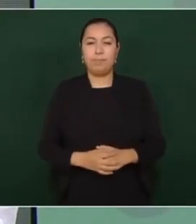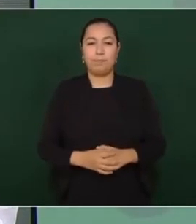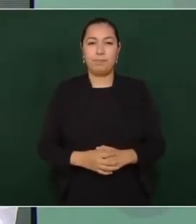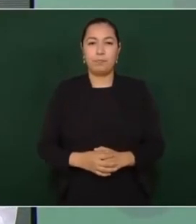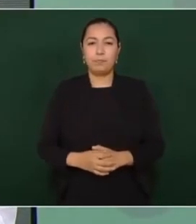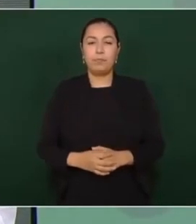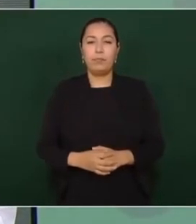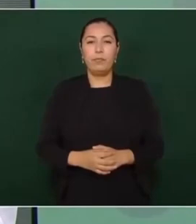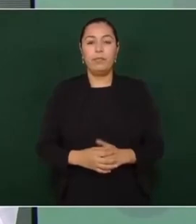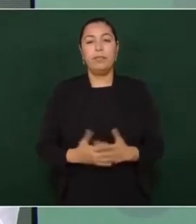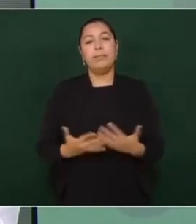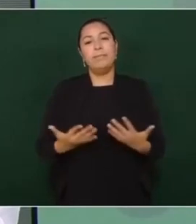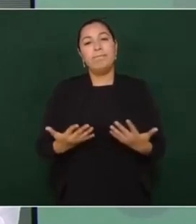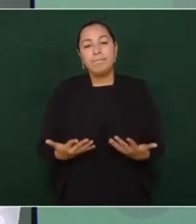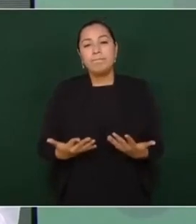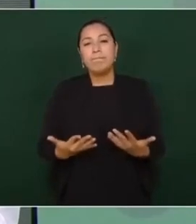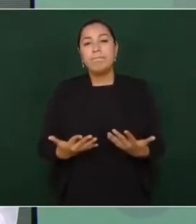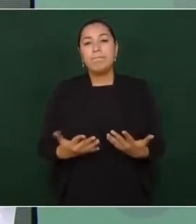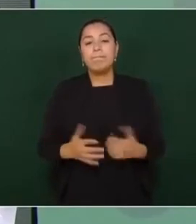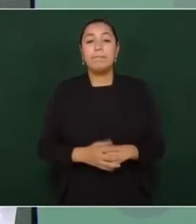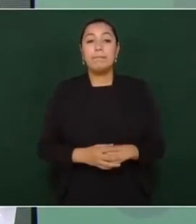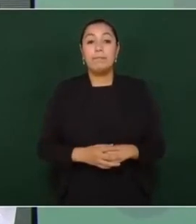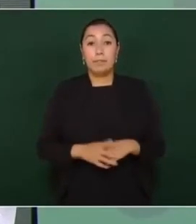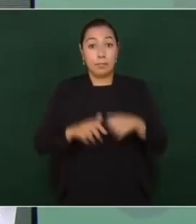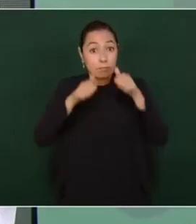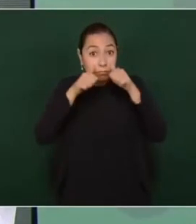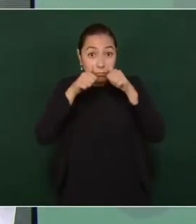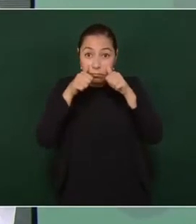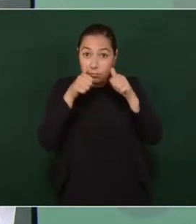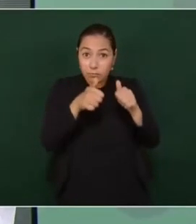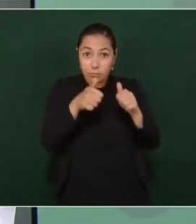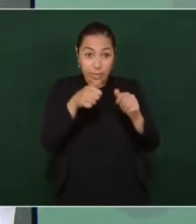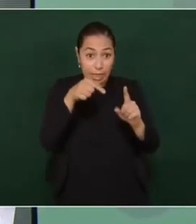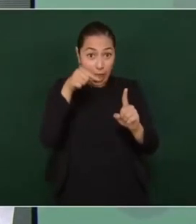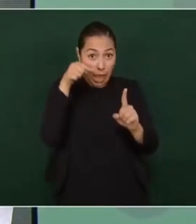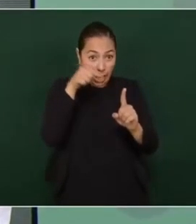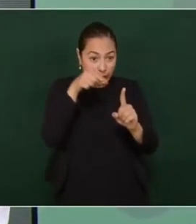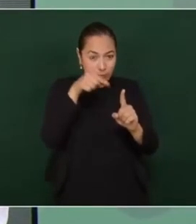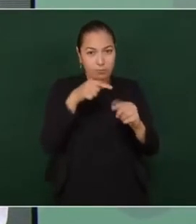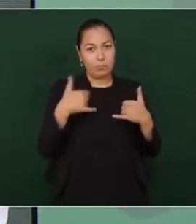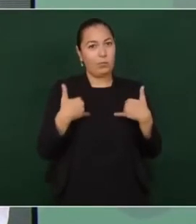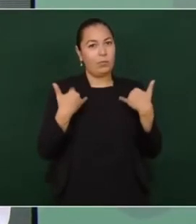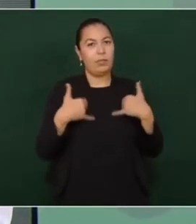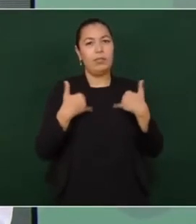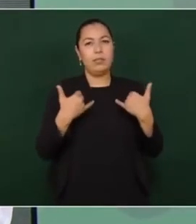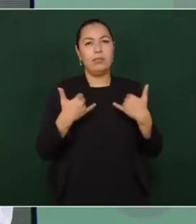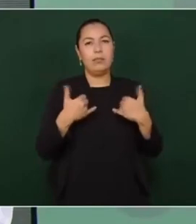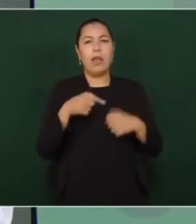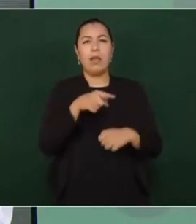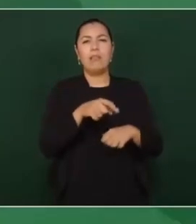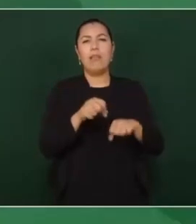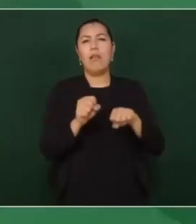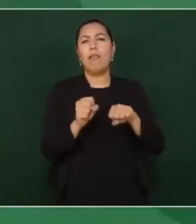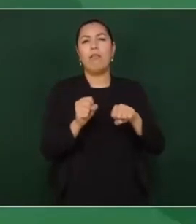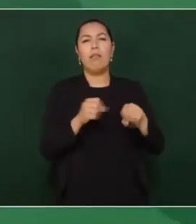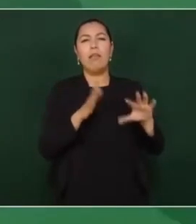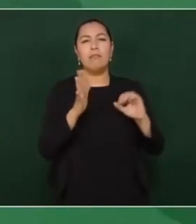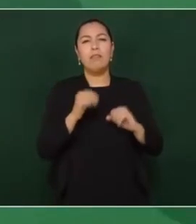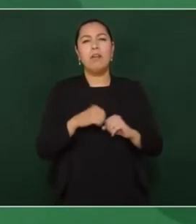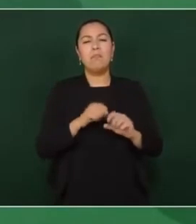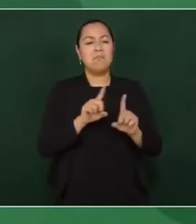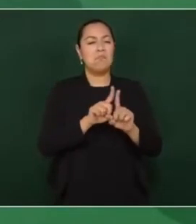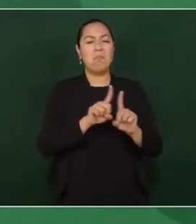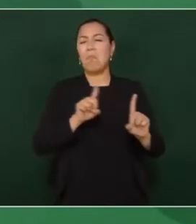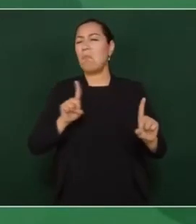y atender a los jóvenes, no dejarlos solos, que